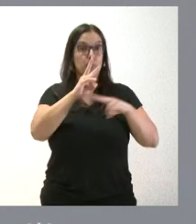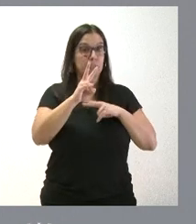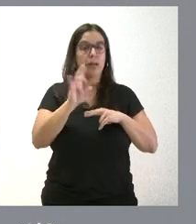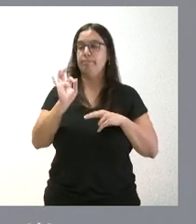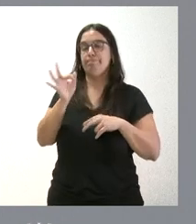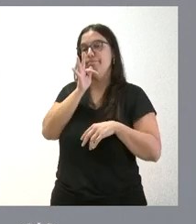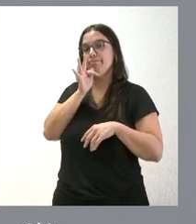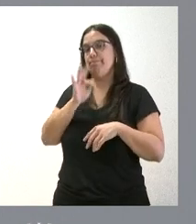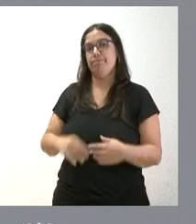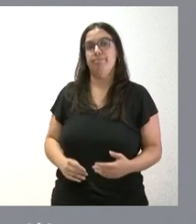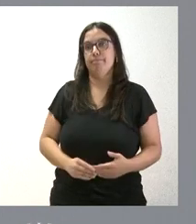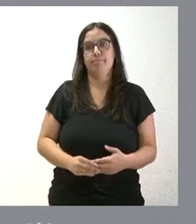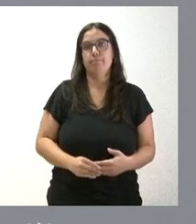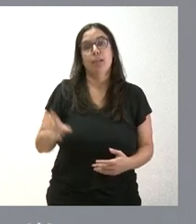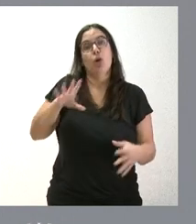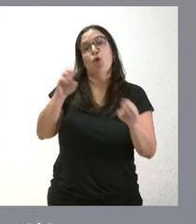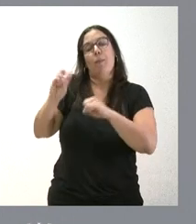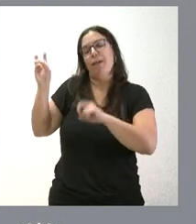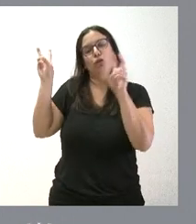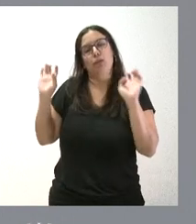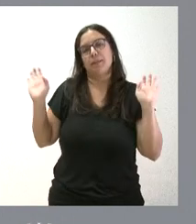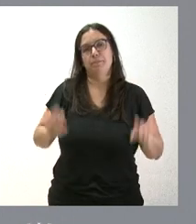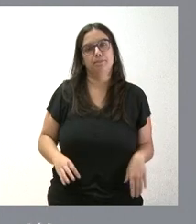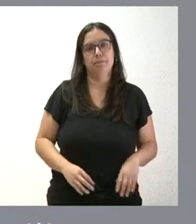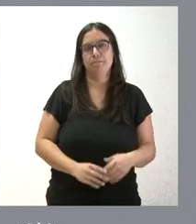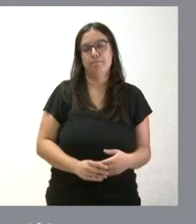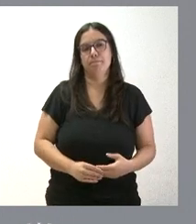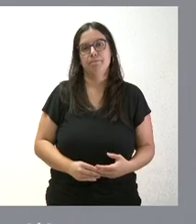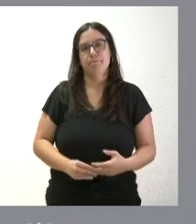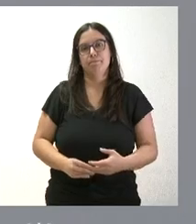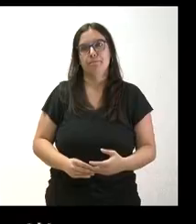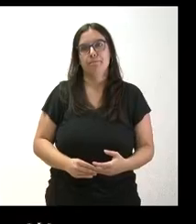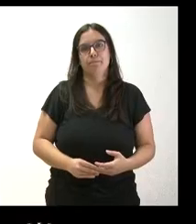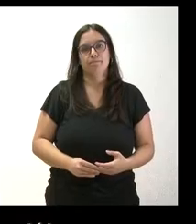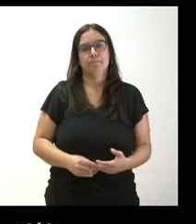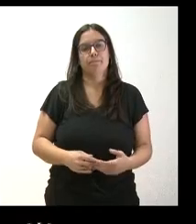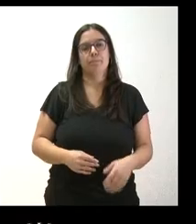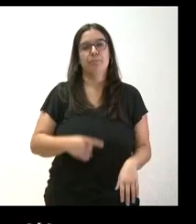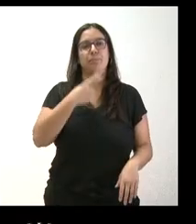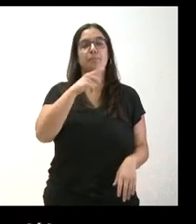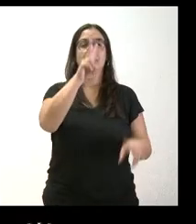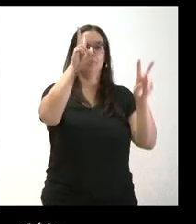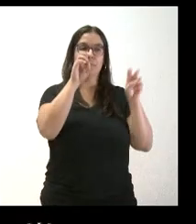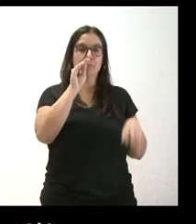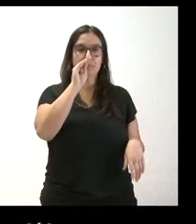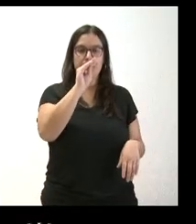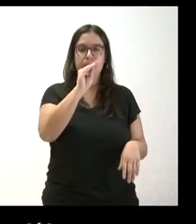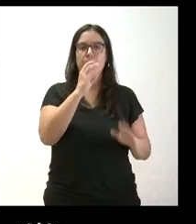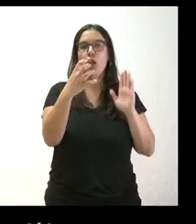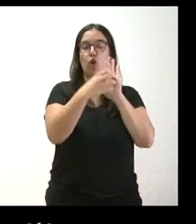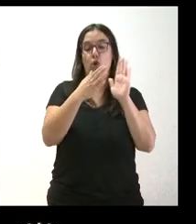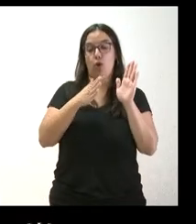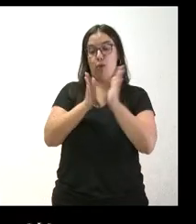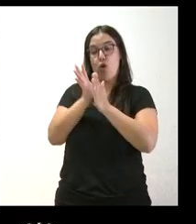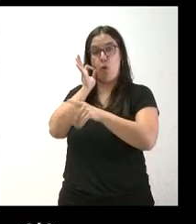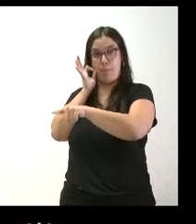Todavía no. Está muy ocupada en otros temas. Sí. Sobre el tema del logo, claro, le pregunto a mi compañera